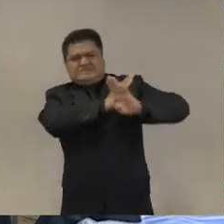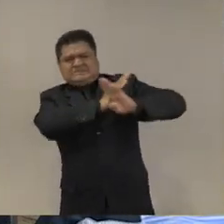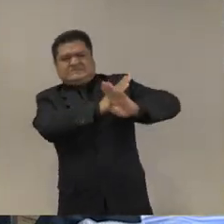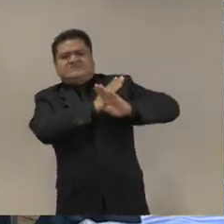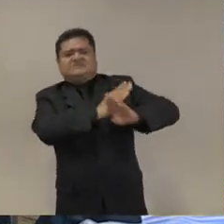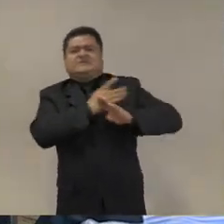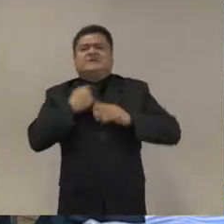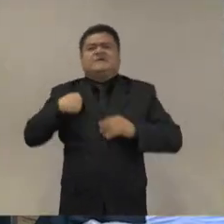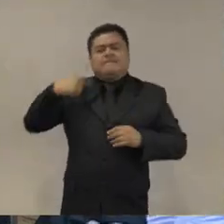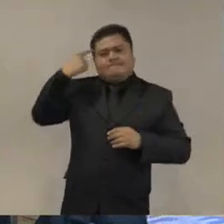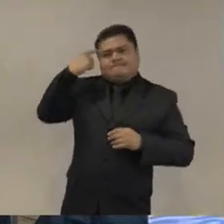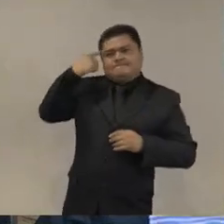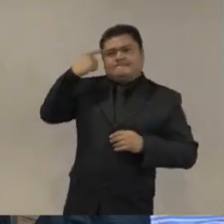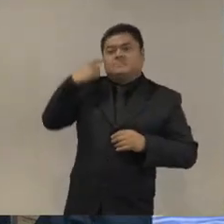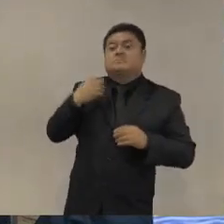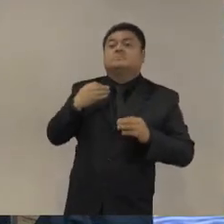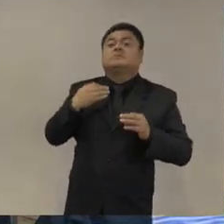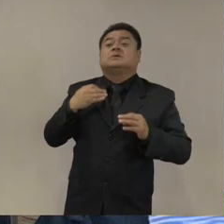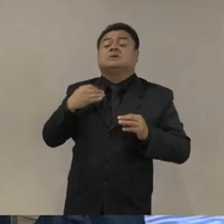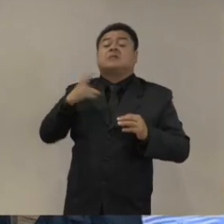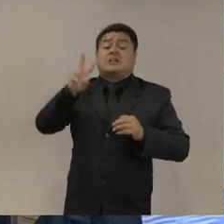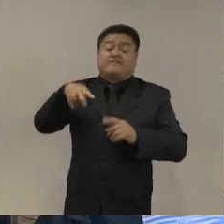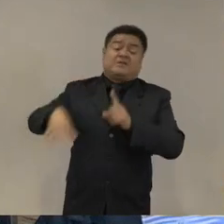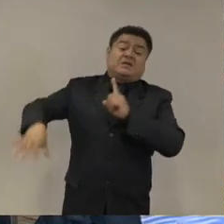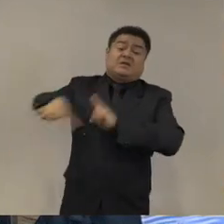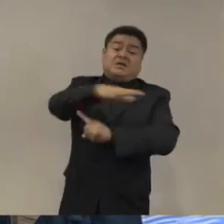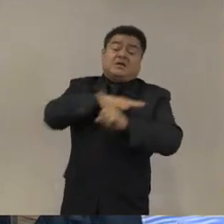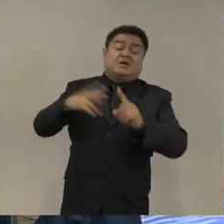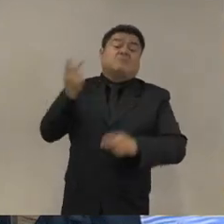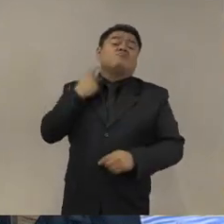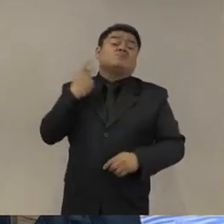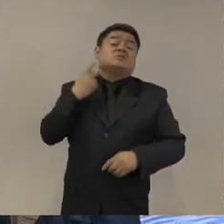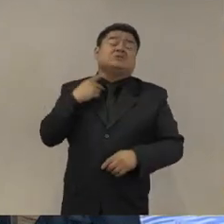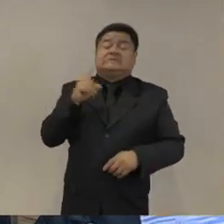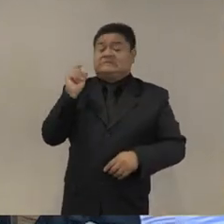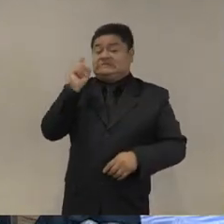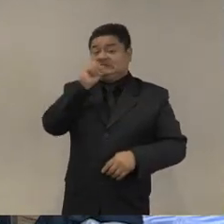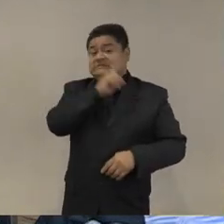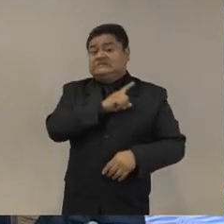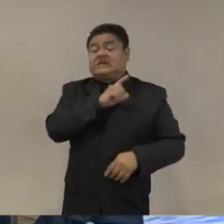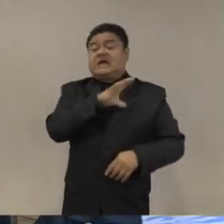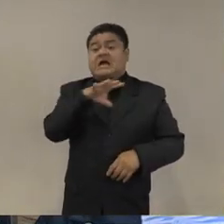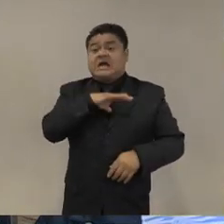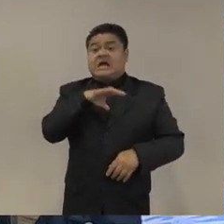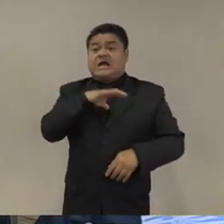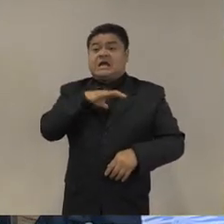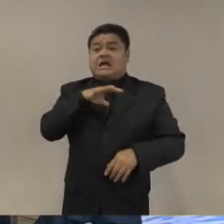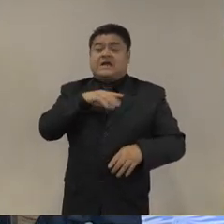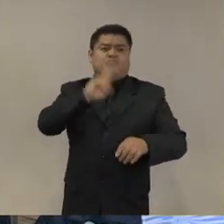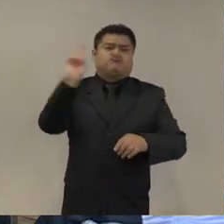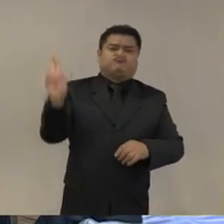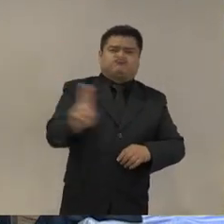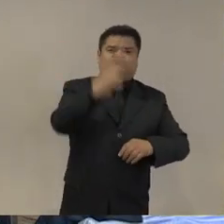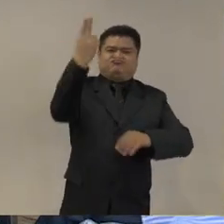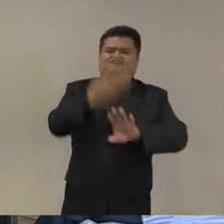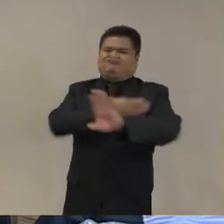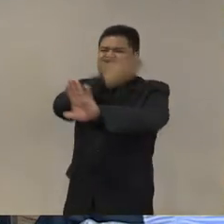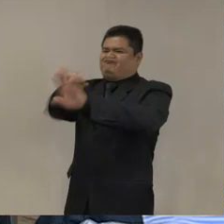pero realmente el contexto político está muy delicado y hay un ataque frontal a las universidades